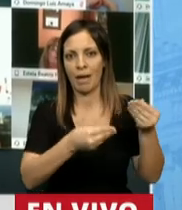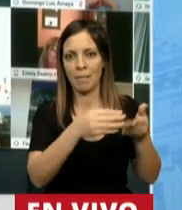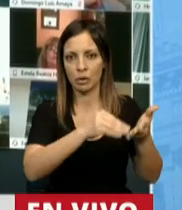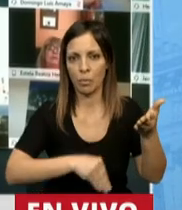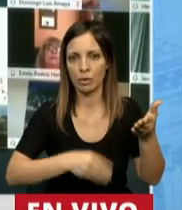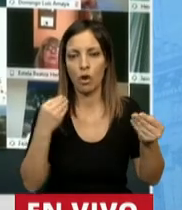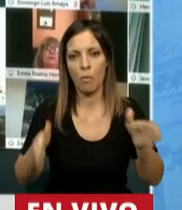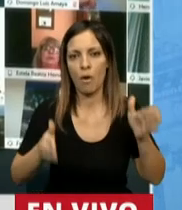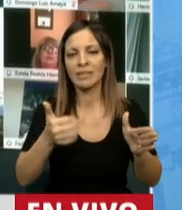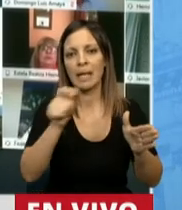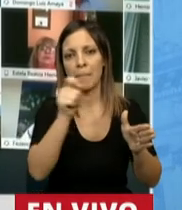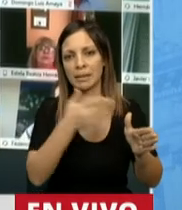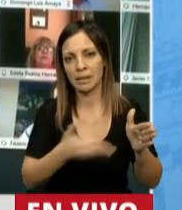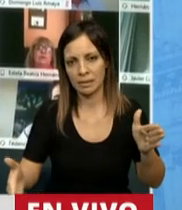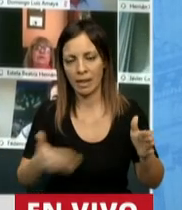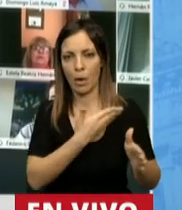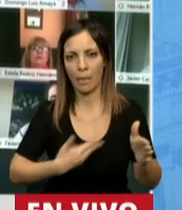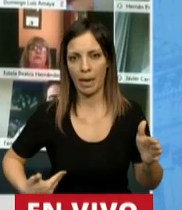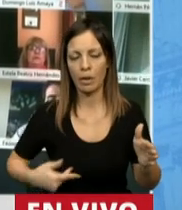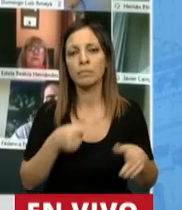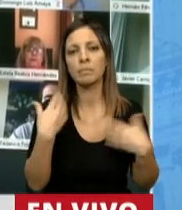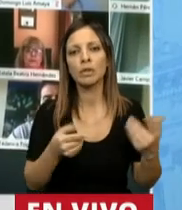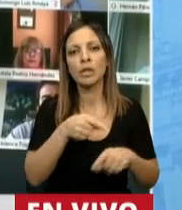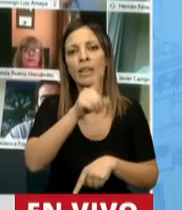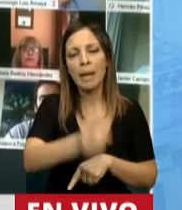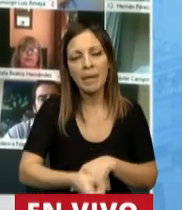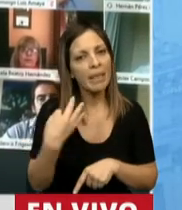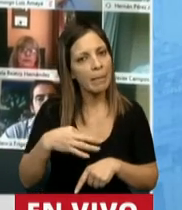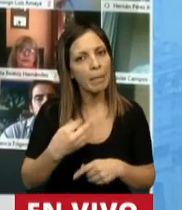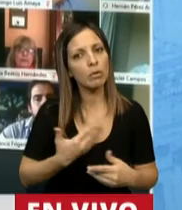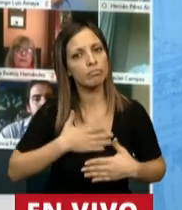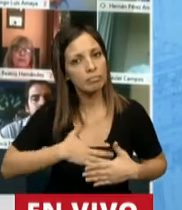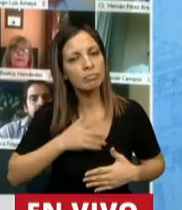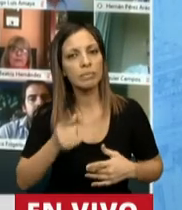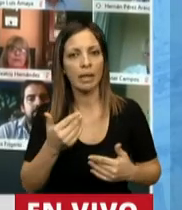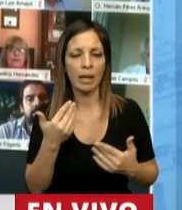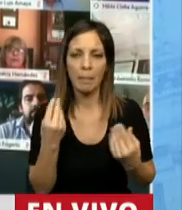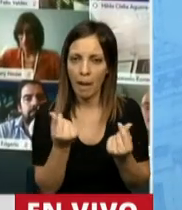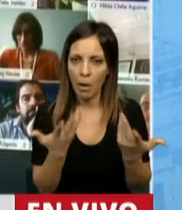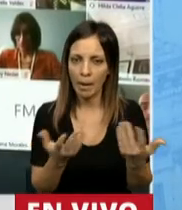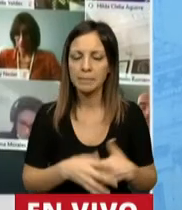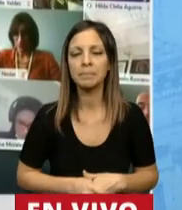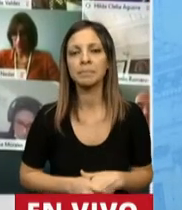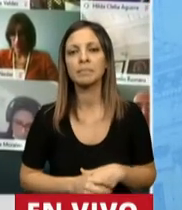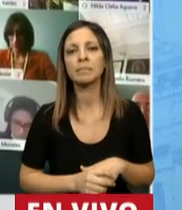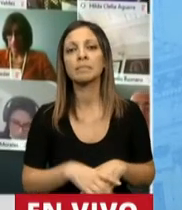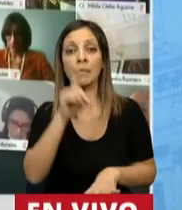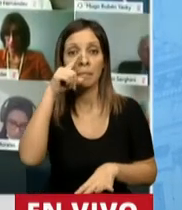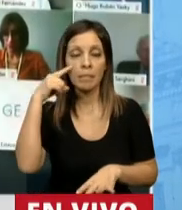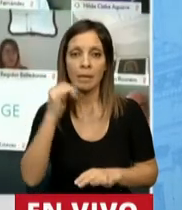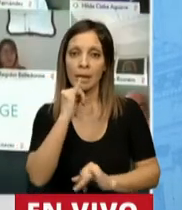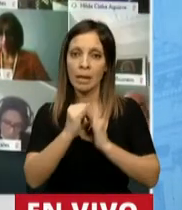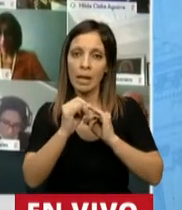seis meses de gobierno. Esto también tenemos que celebrarlo y valorarlo. Nuestro presidente, en un discurso de